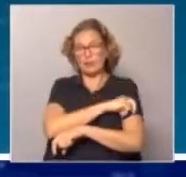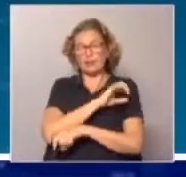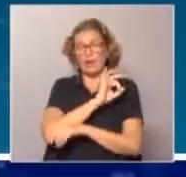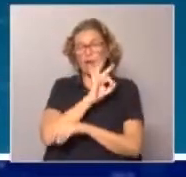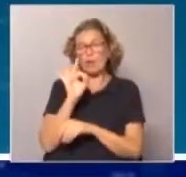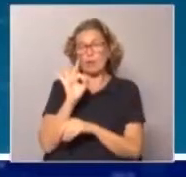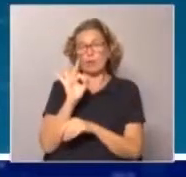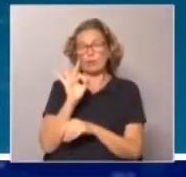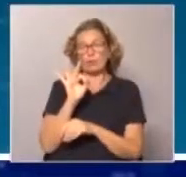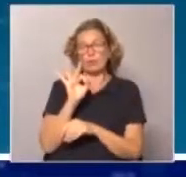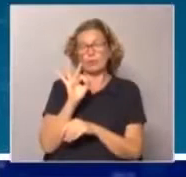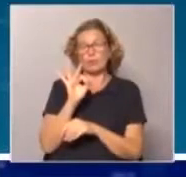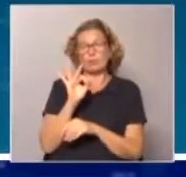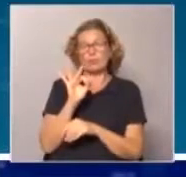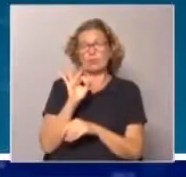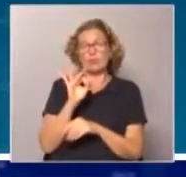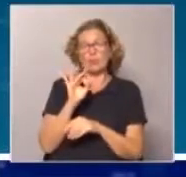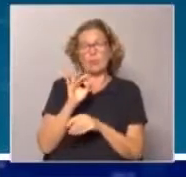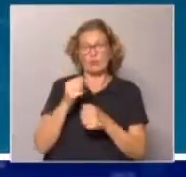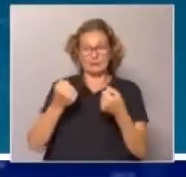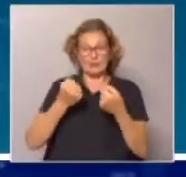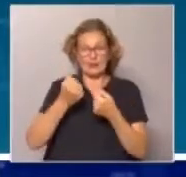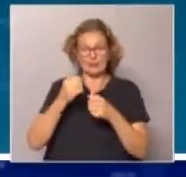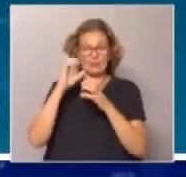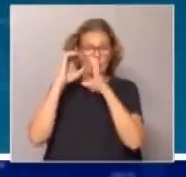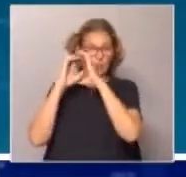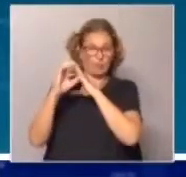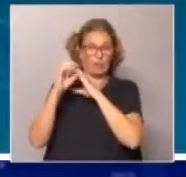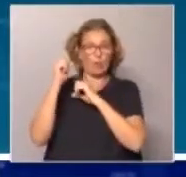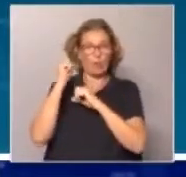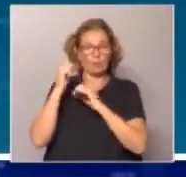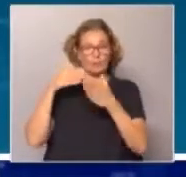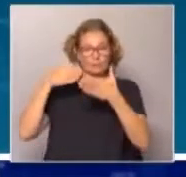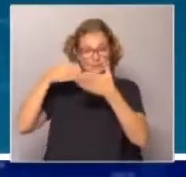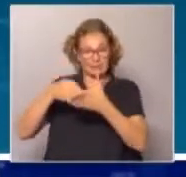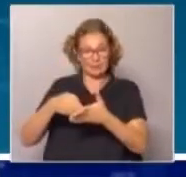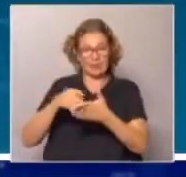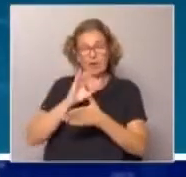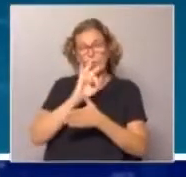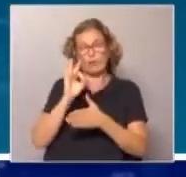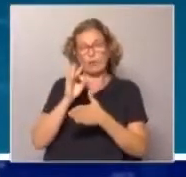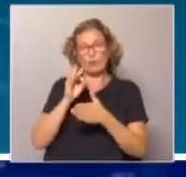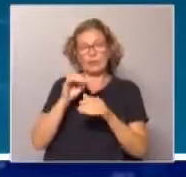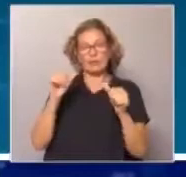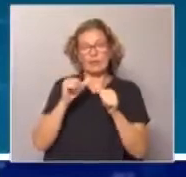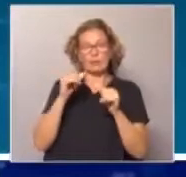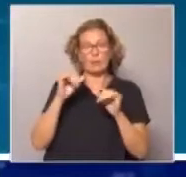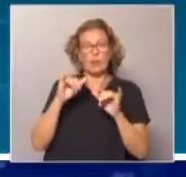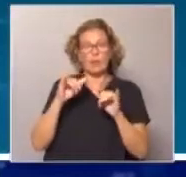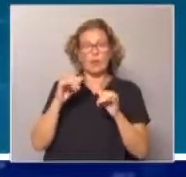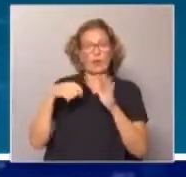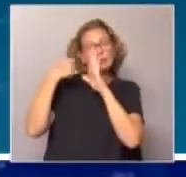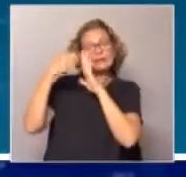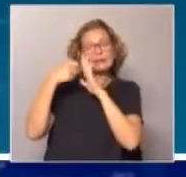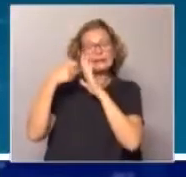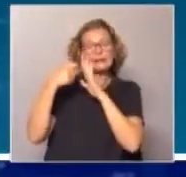pasan en situaciones de tránsito como paradas de ómnibus, terminales. O si pasan en cosas como recreación. Van al